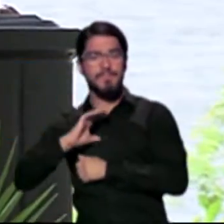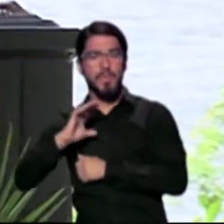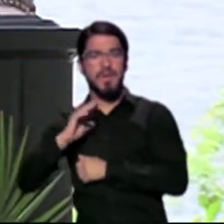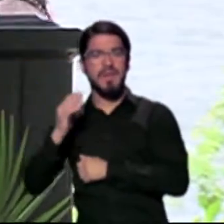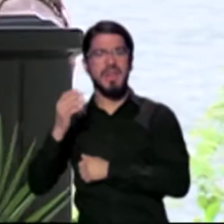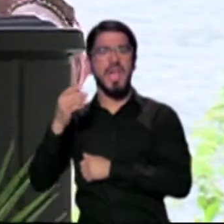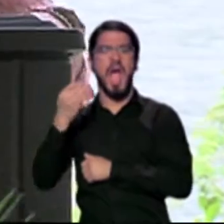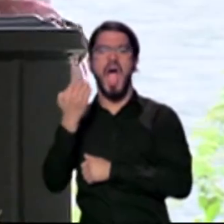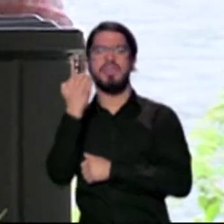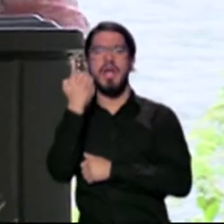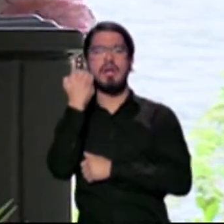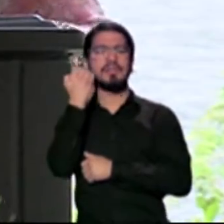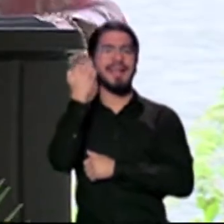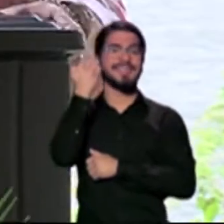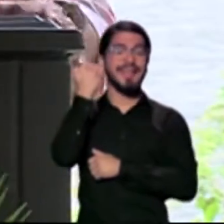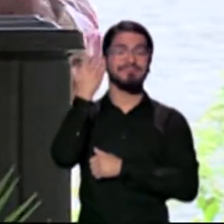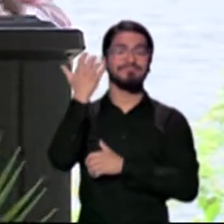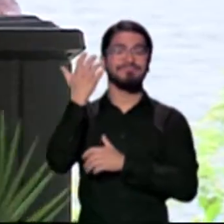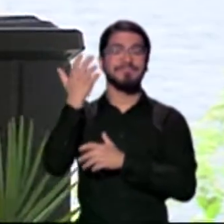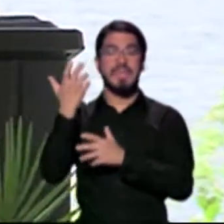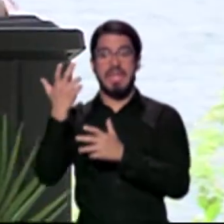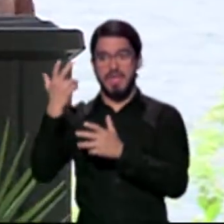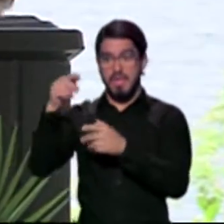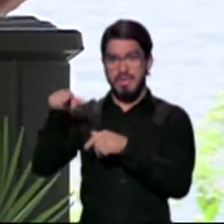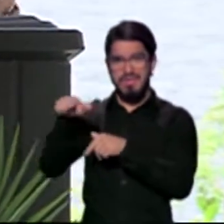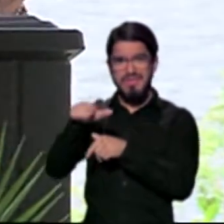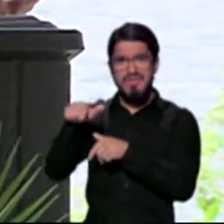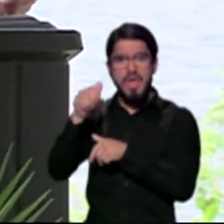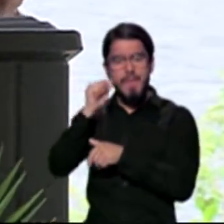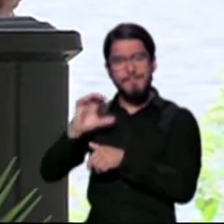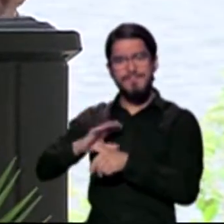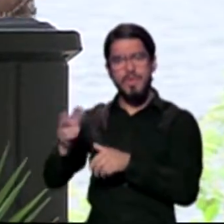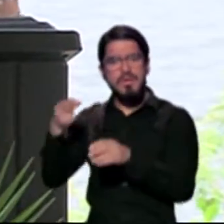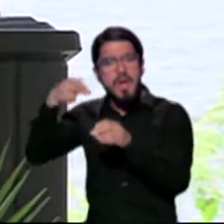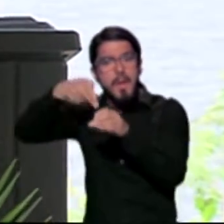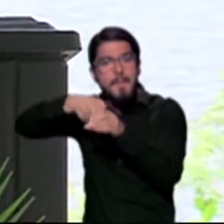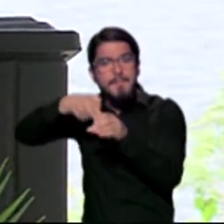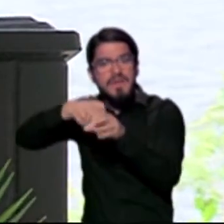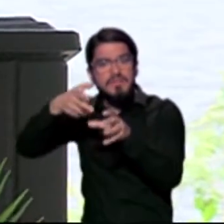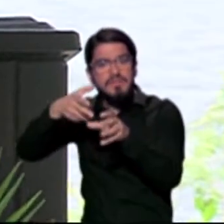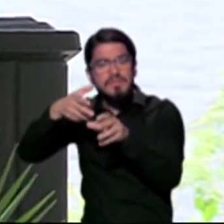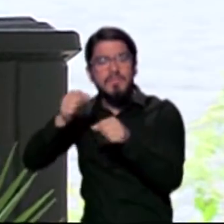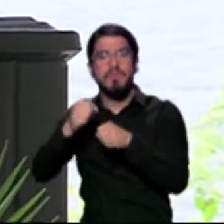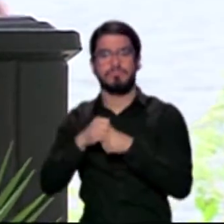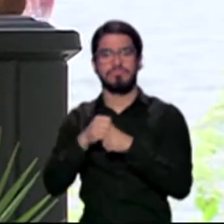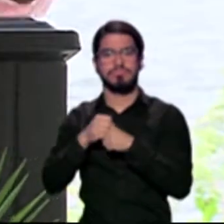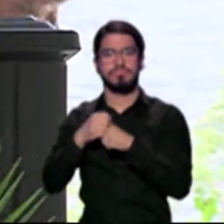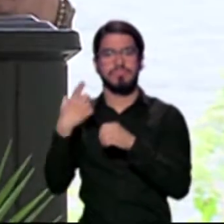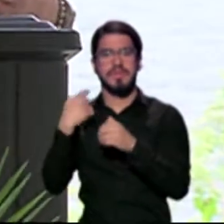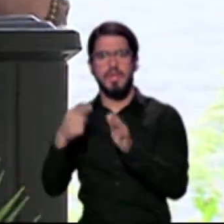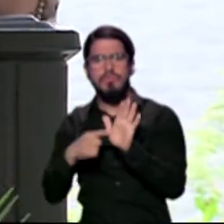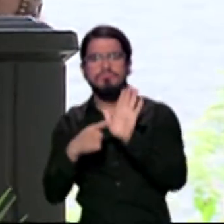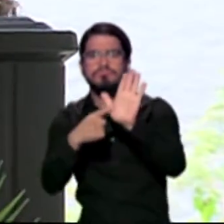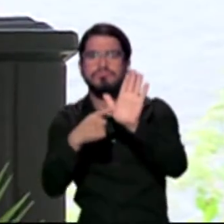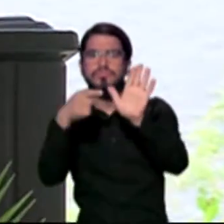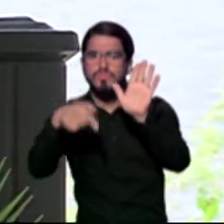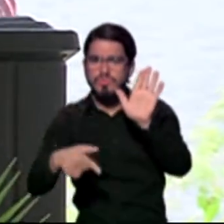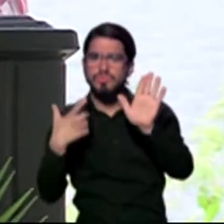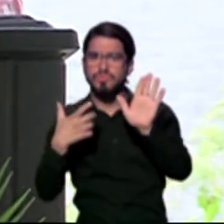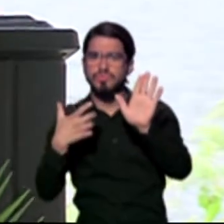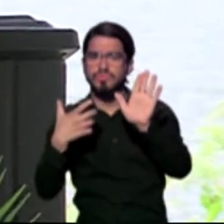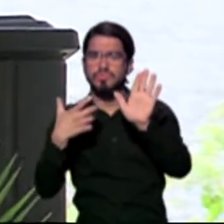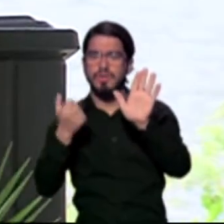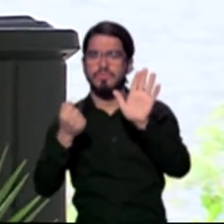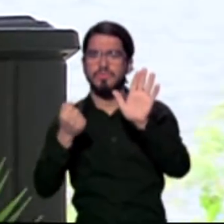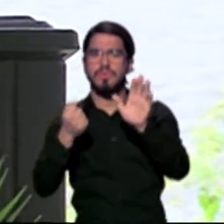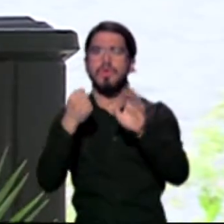Y entraron a este deporte demostrando no solamente el compromiso El que